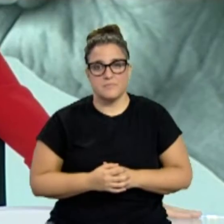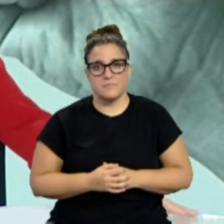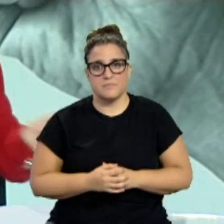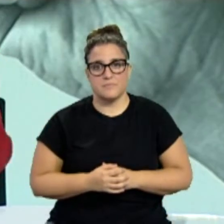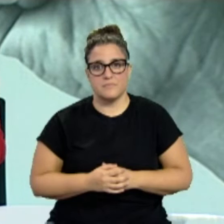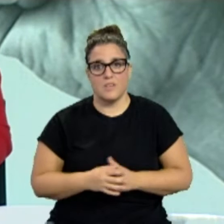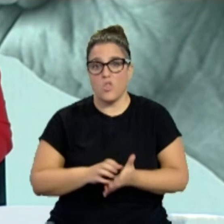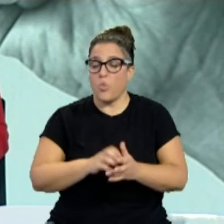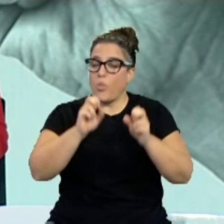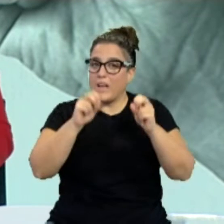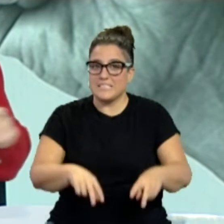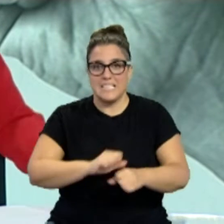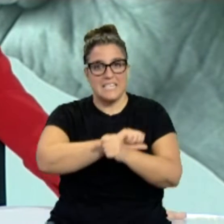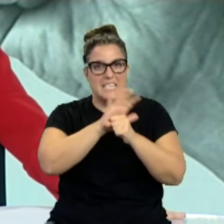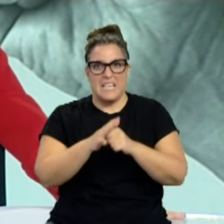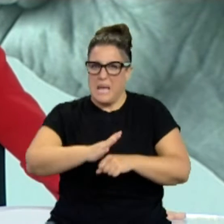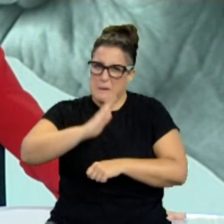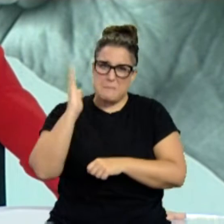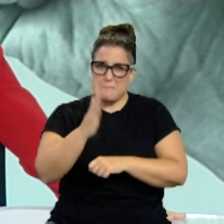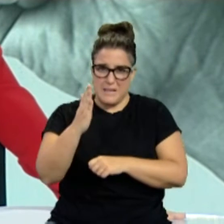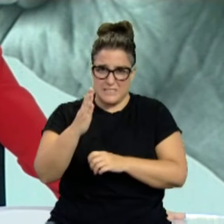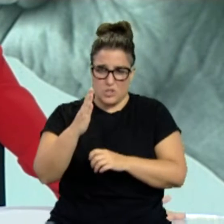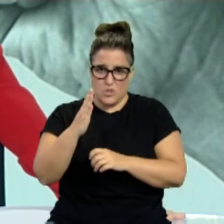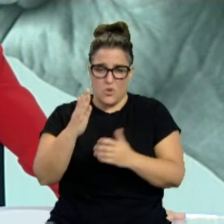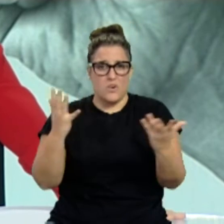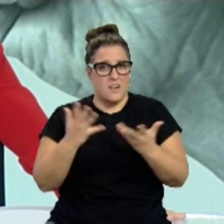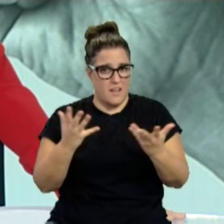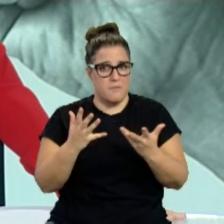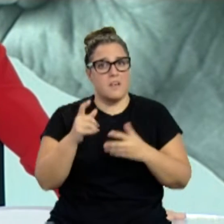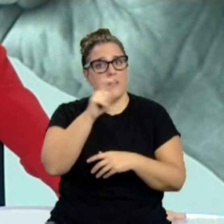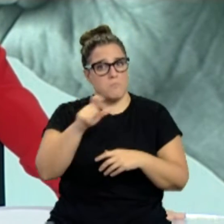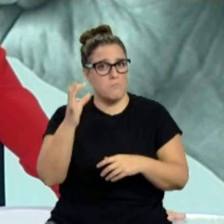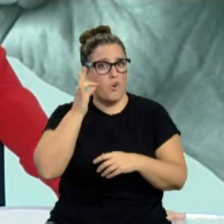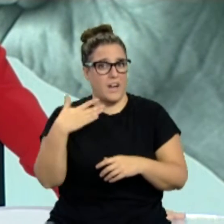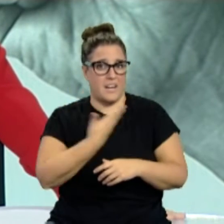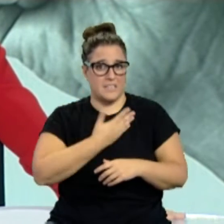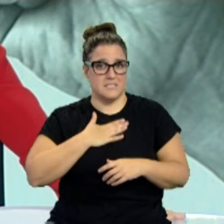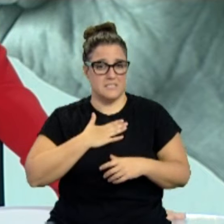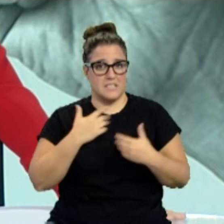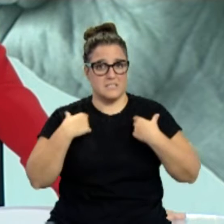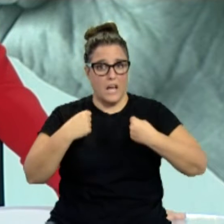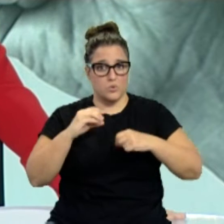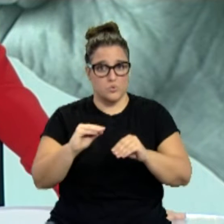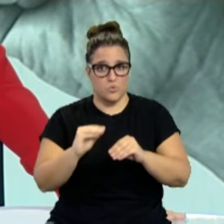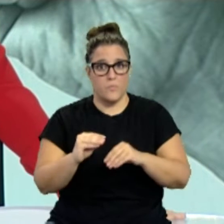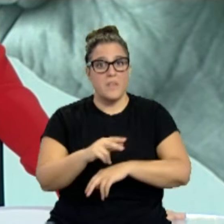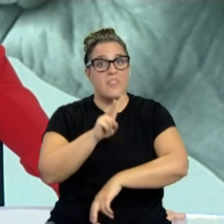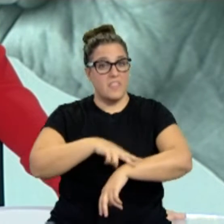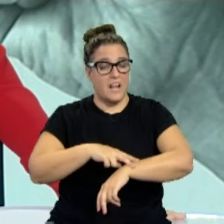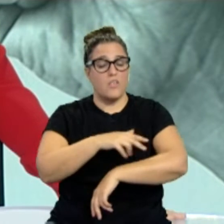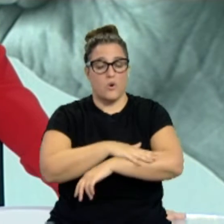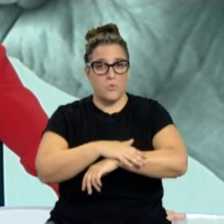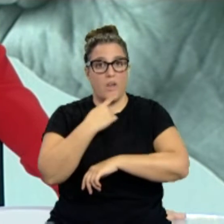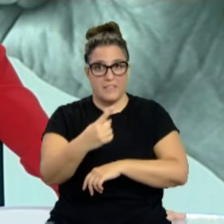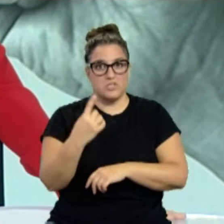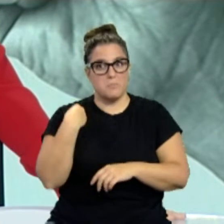Sin duda alguna la pandemia tendrá un impacto profundo en la salud de las mujeres. Es lo que ha asegurado el delegado del gobierno de Navarra, José Luis Arasti, en la